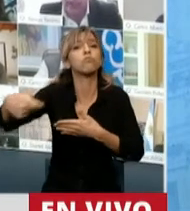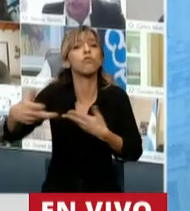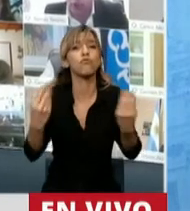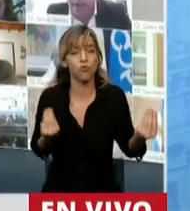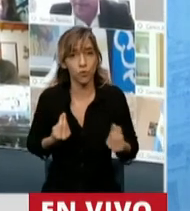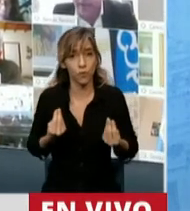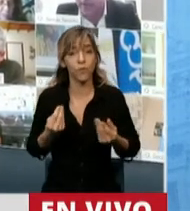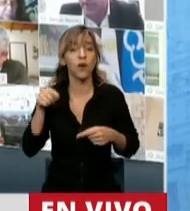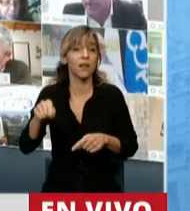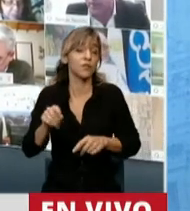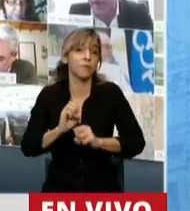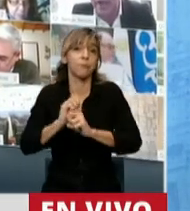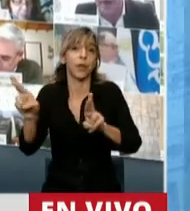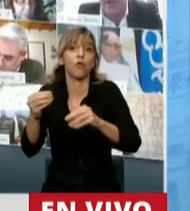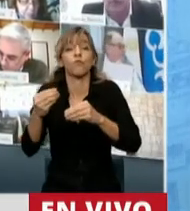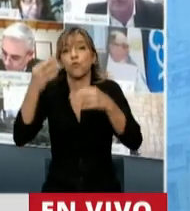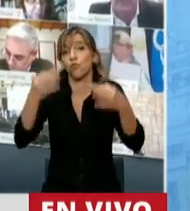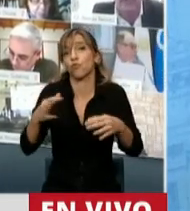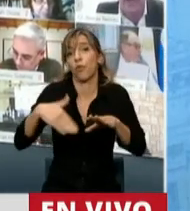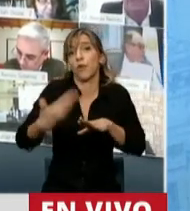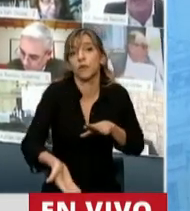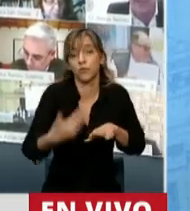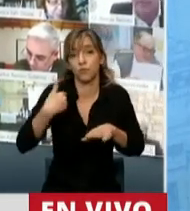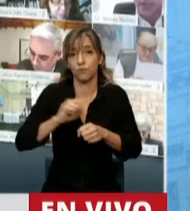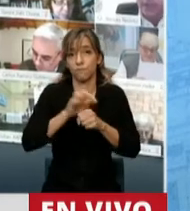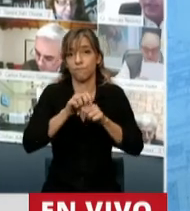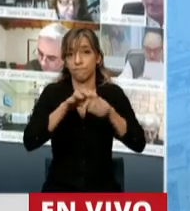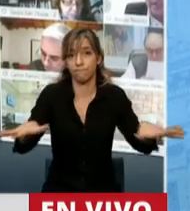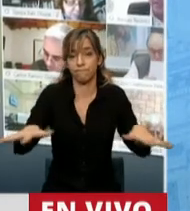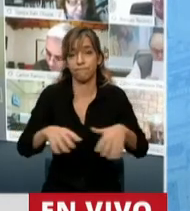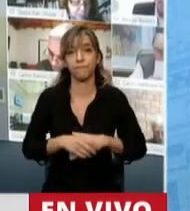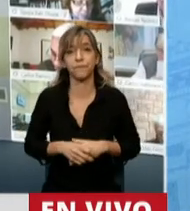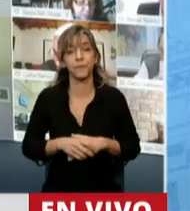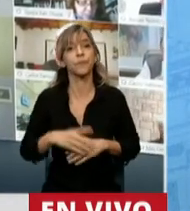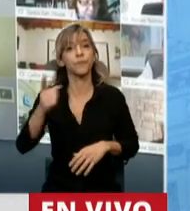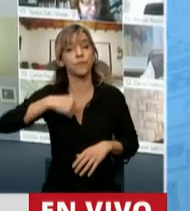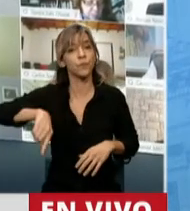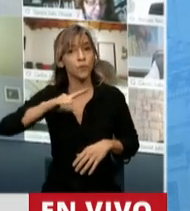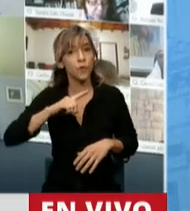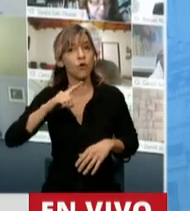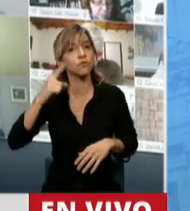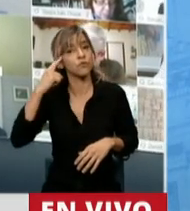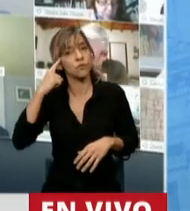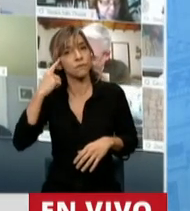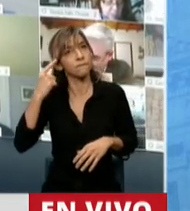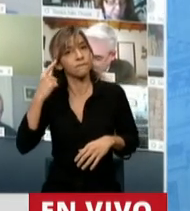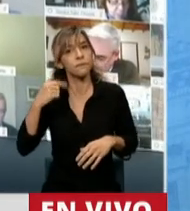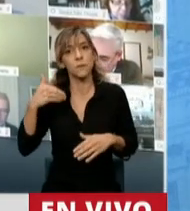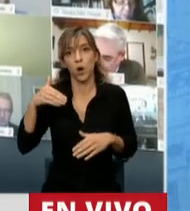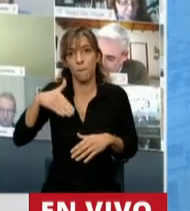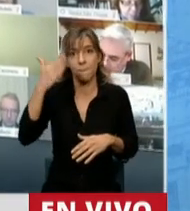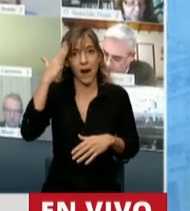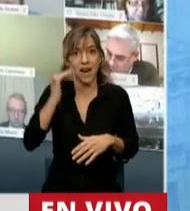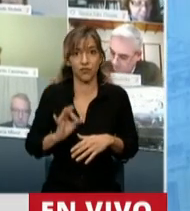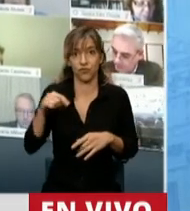agravado con el tema de la pandemia. Y así podemos sostener que en el periodo de marzo del 2018 a